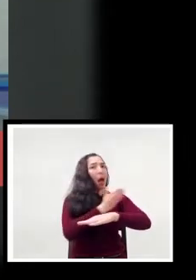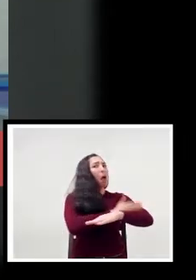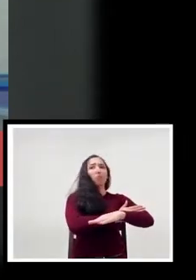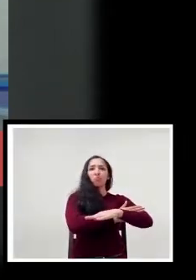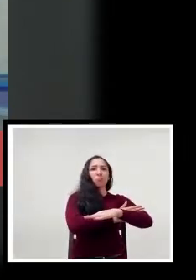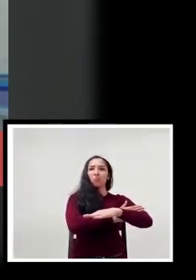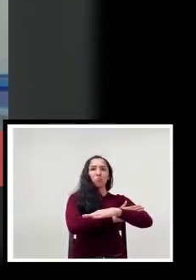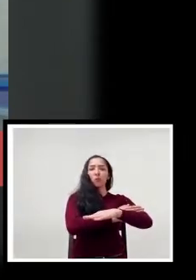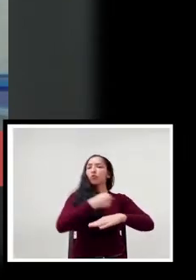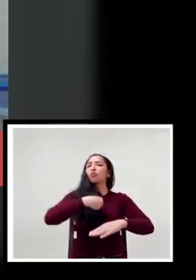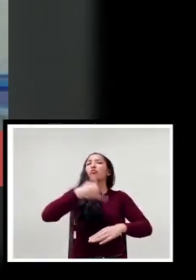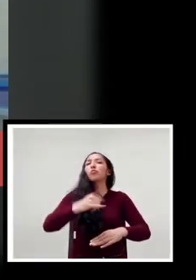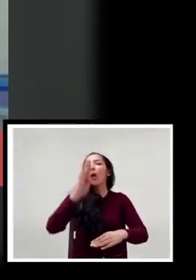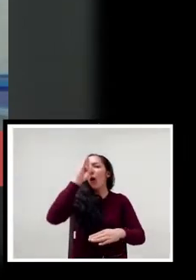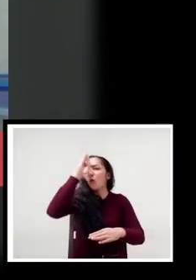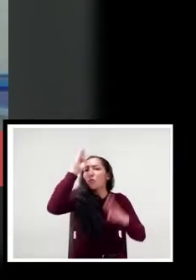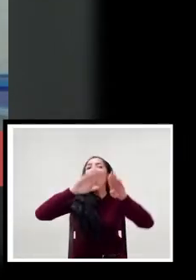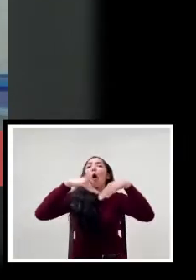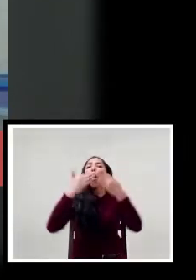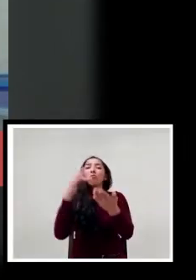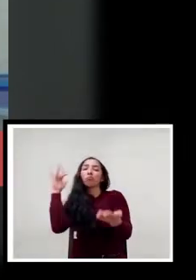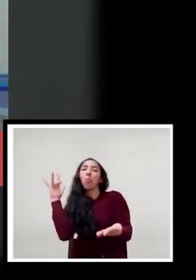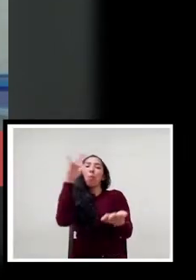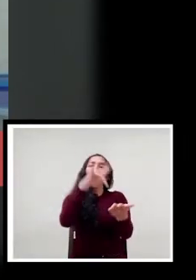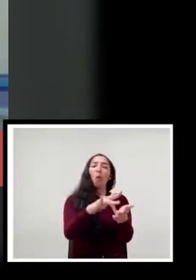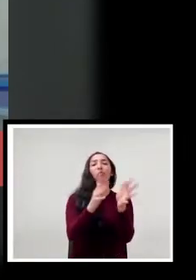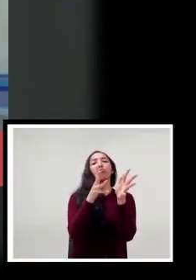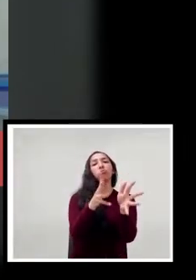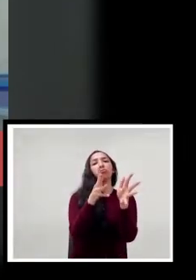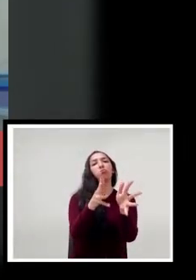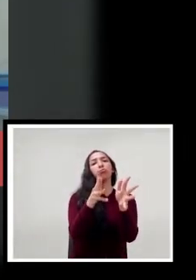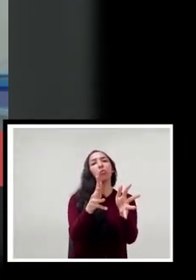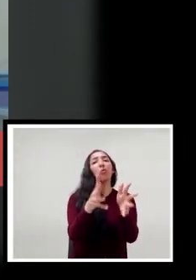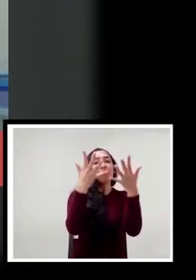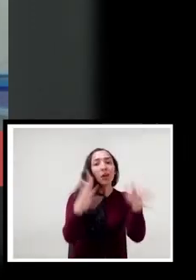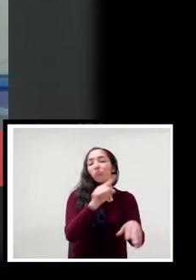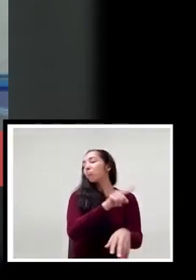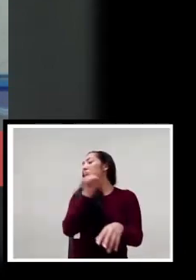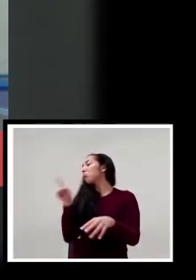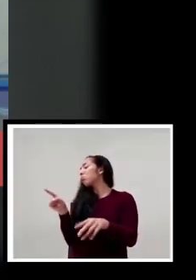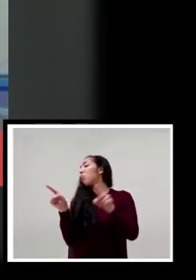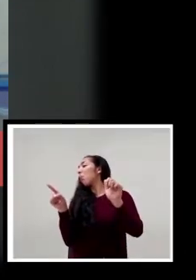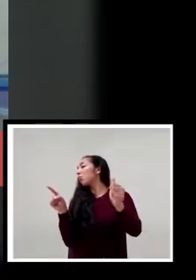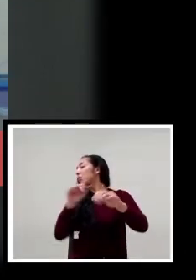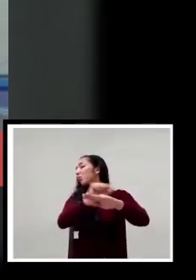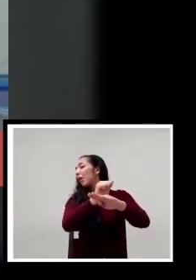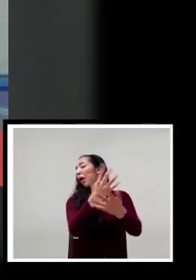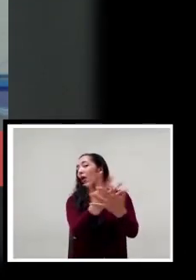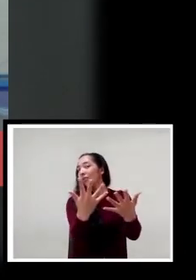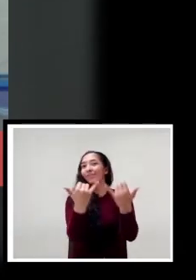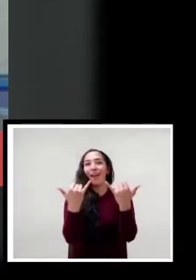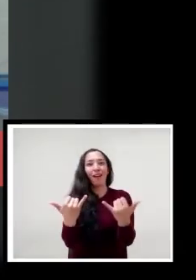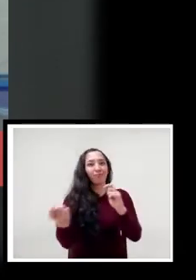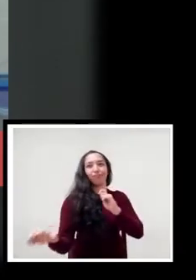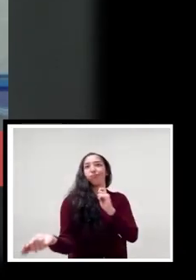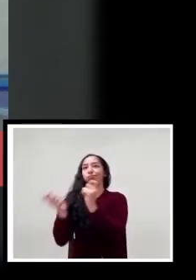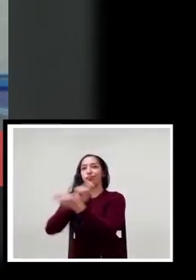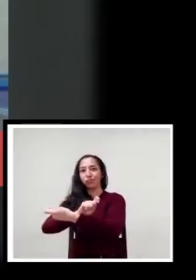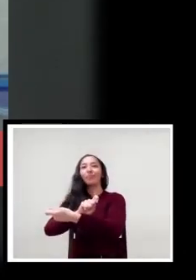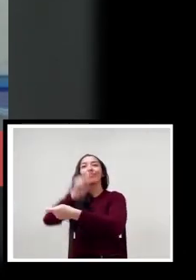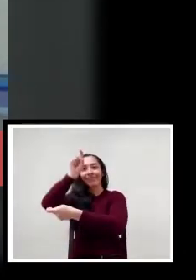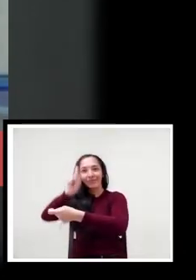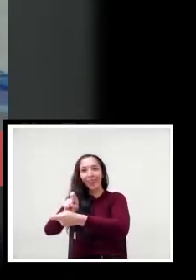acostumbraba a hacer durante la parte presencial de los